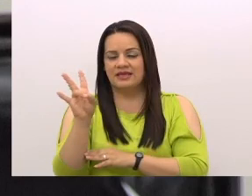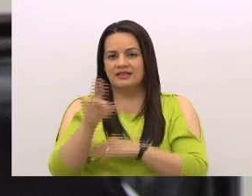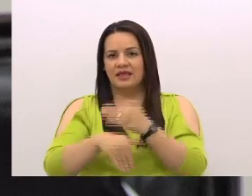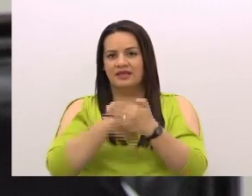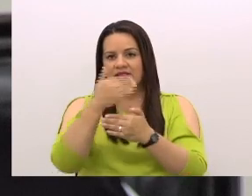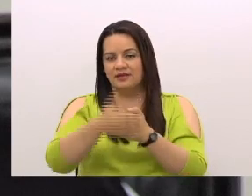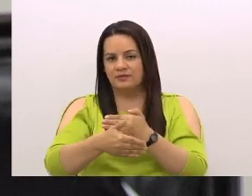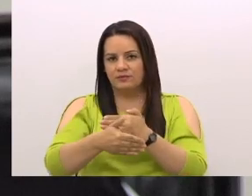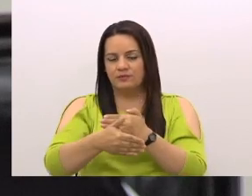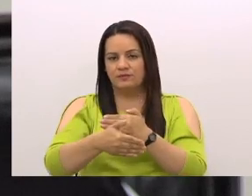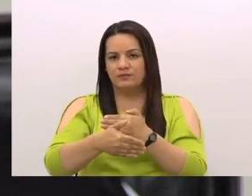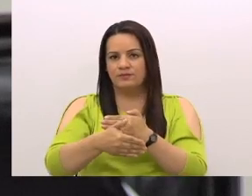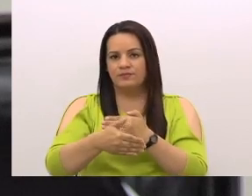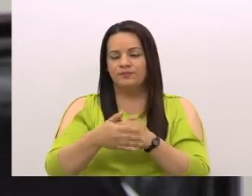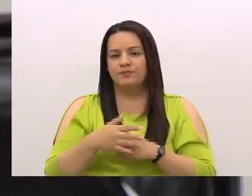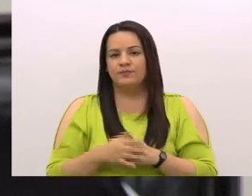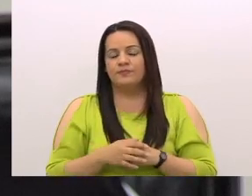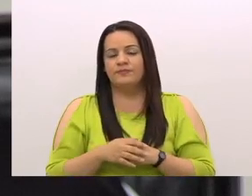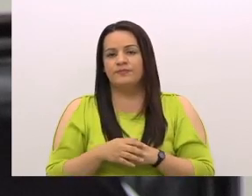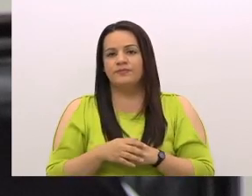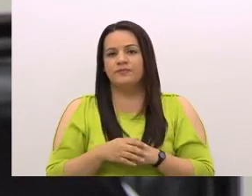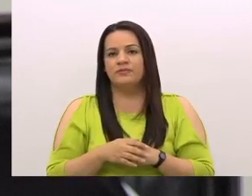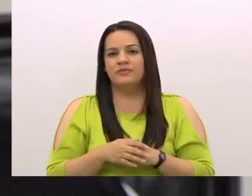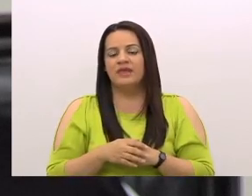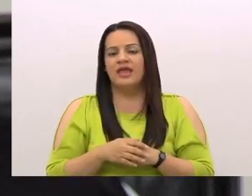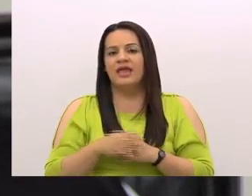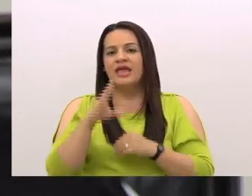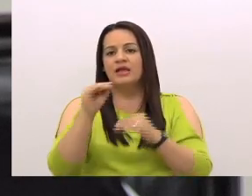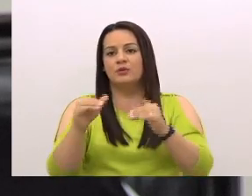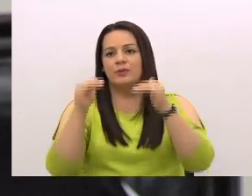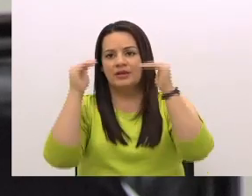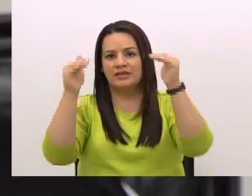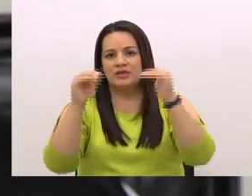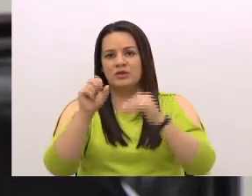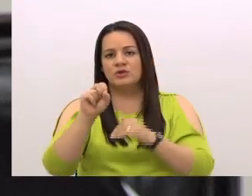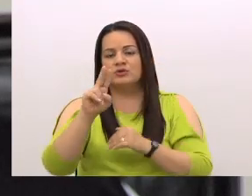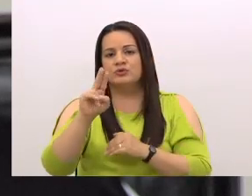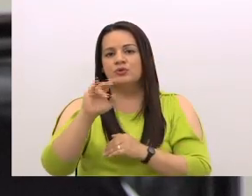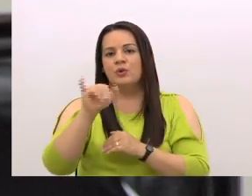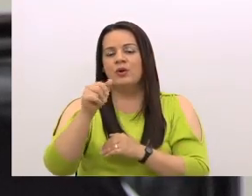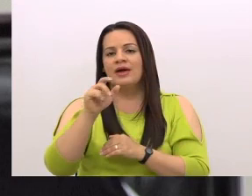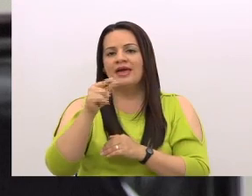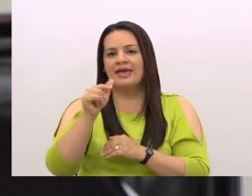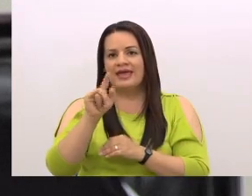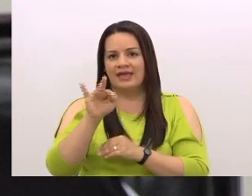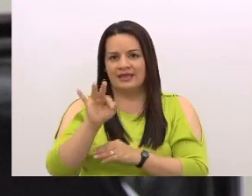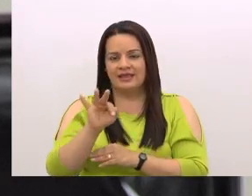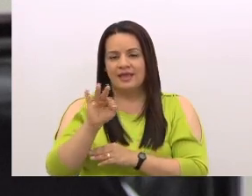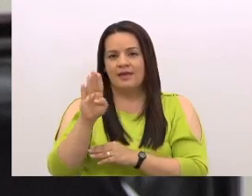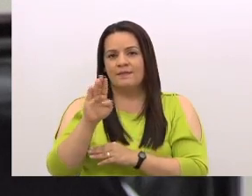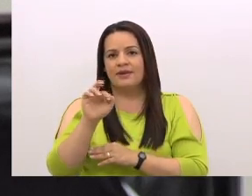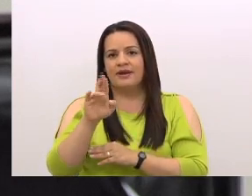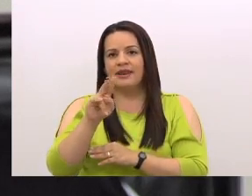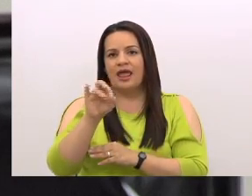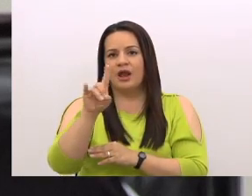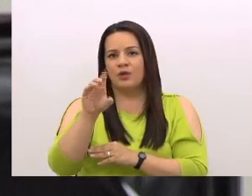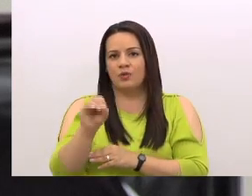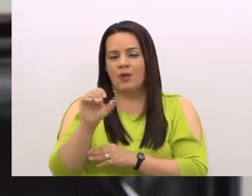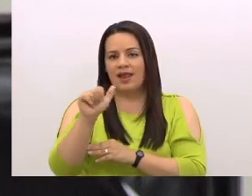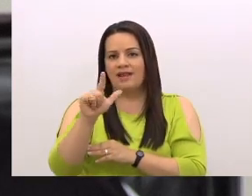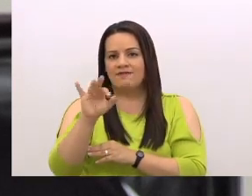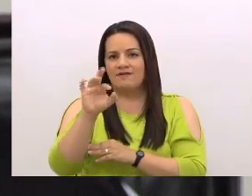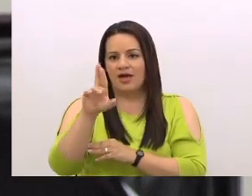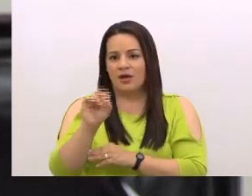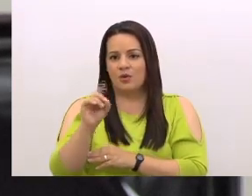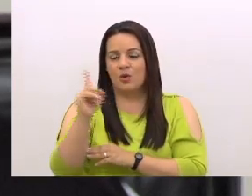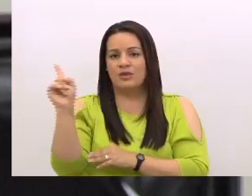el superintendente de la SUGEP, don Bernardo Alfaro, cuando se hizo presente en la comisión y aún en